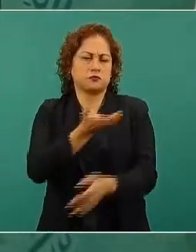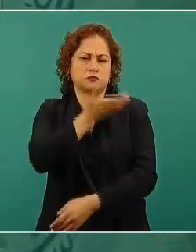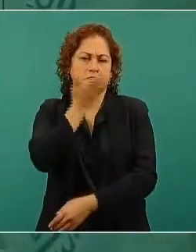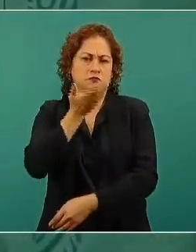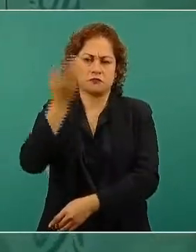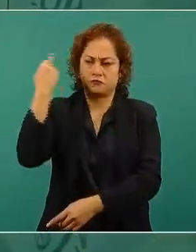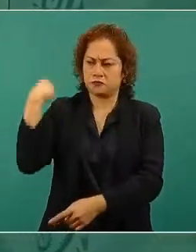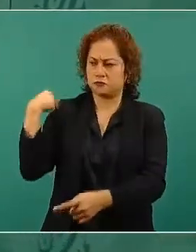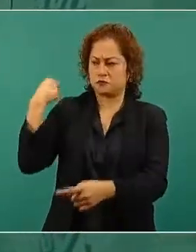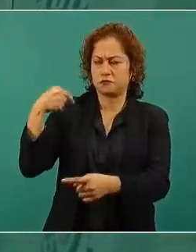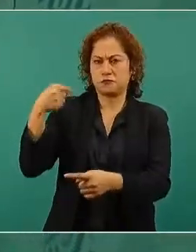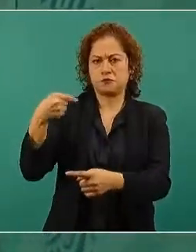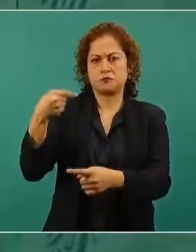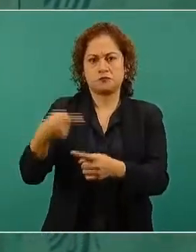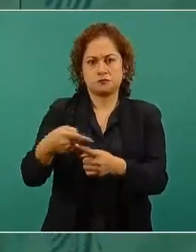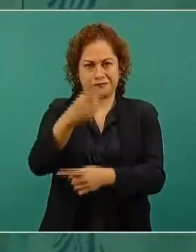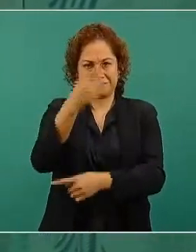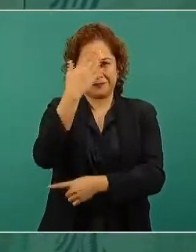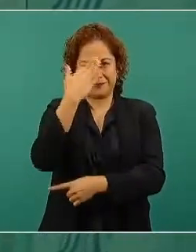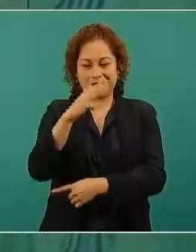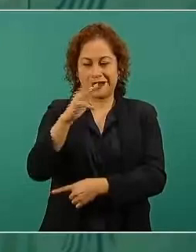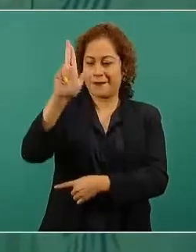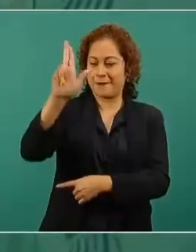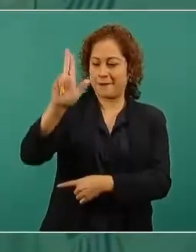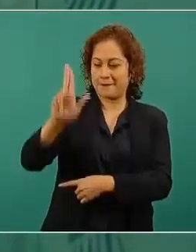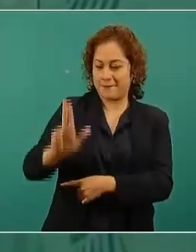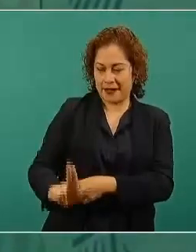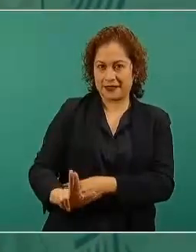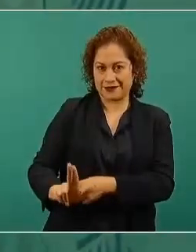El martes 30.